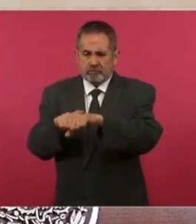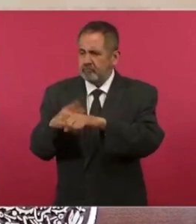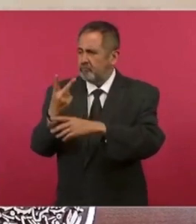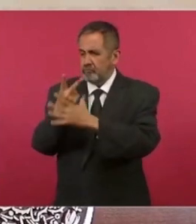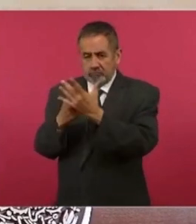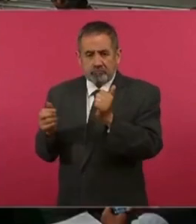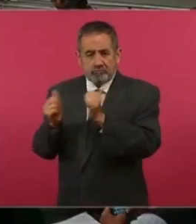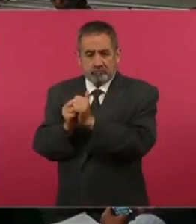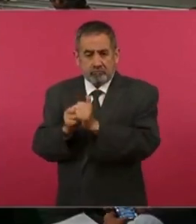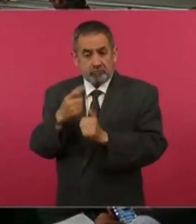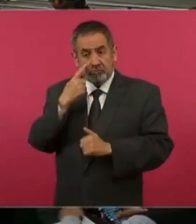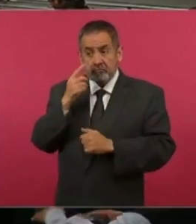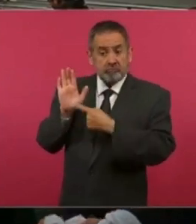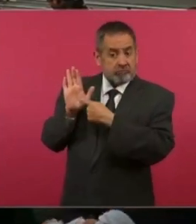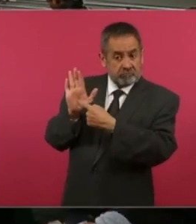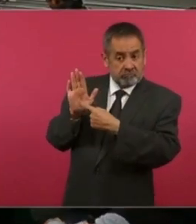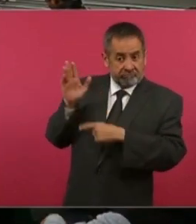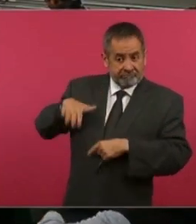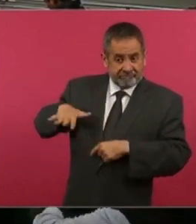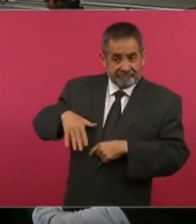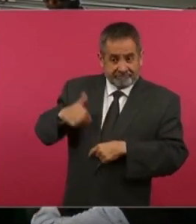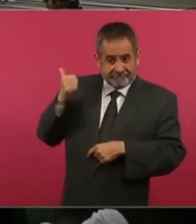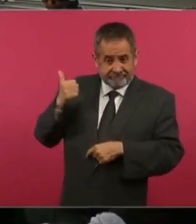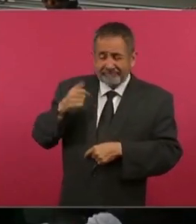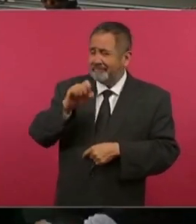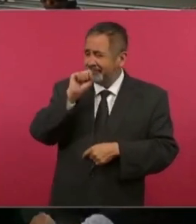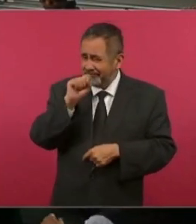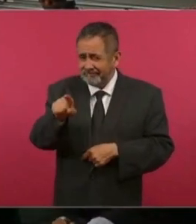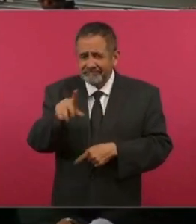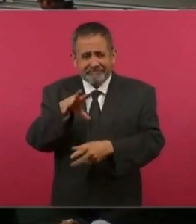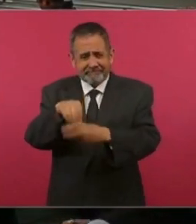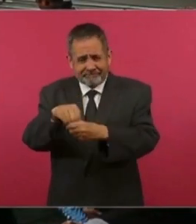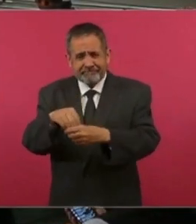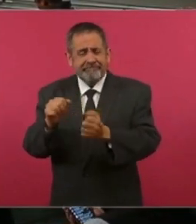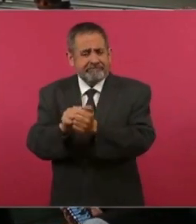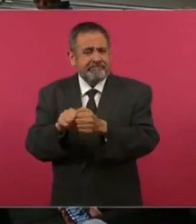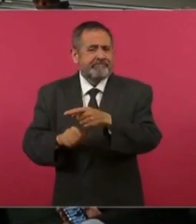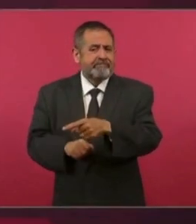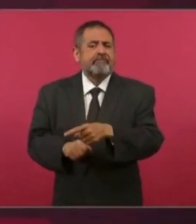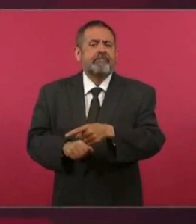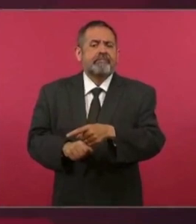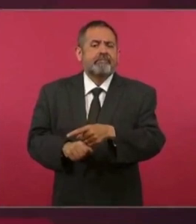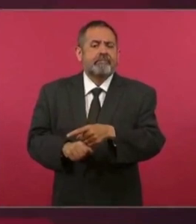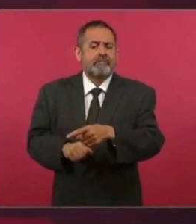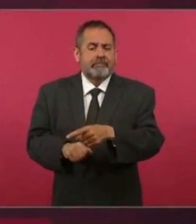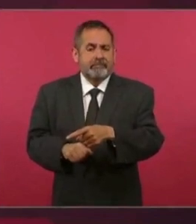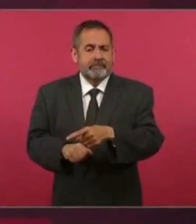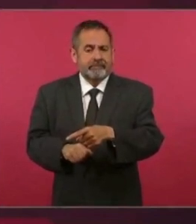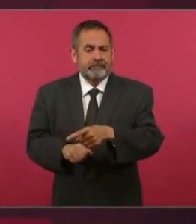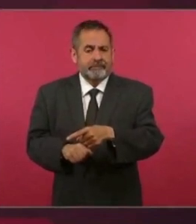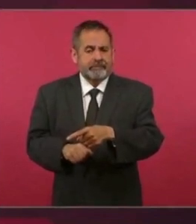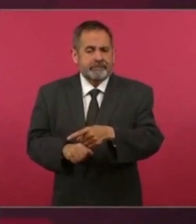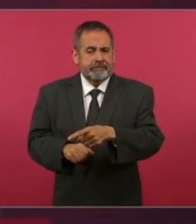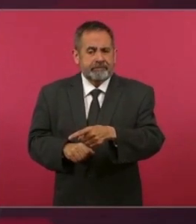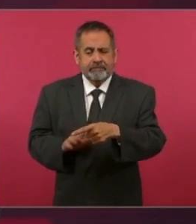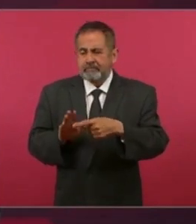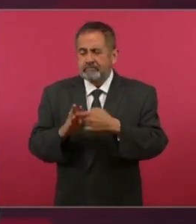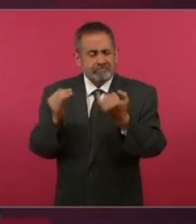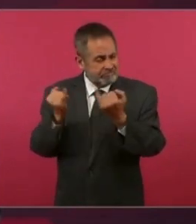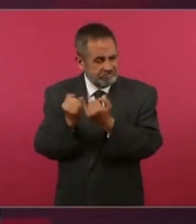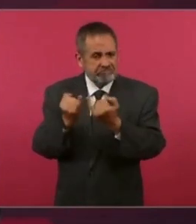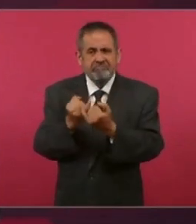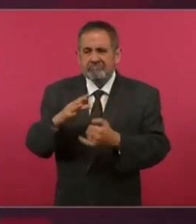también se reflejan